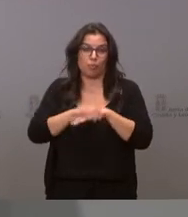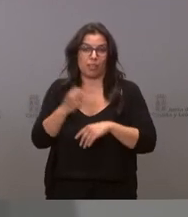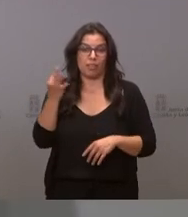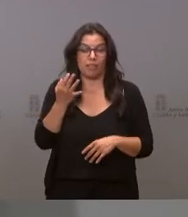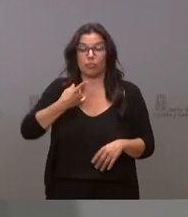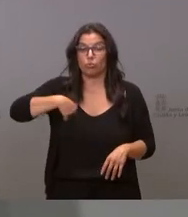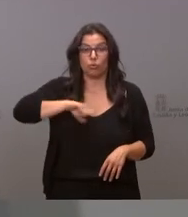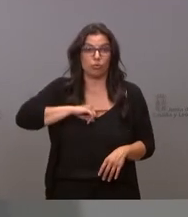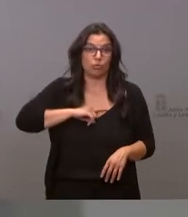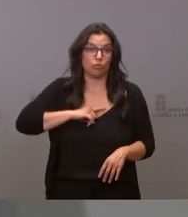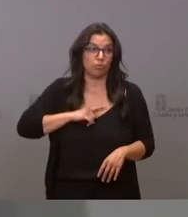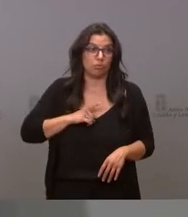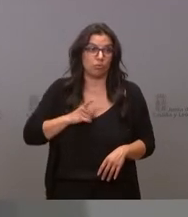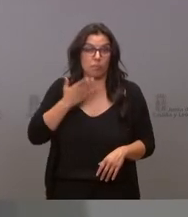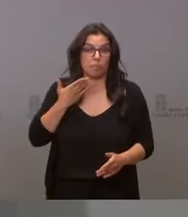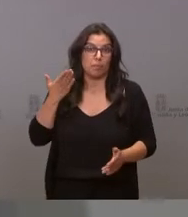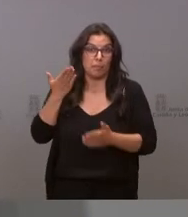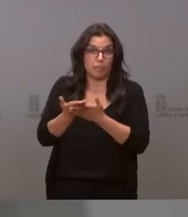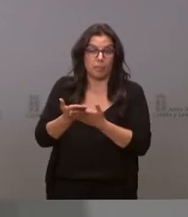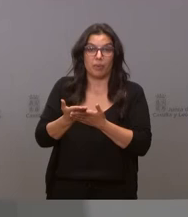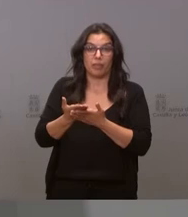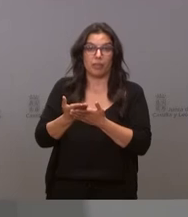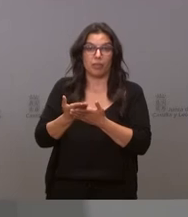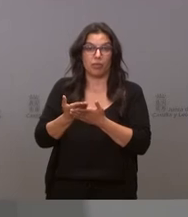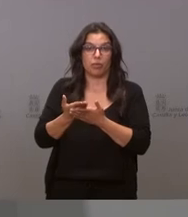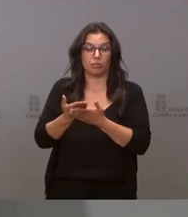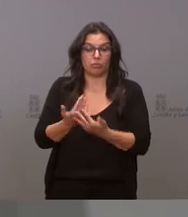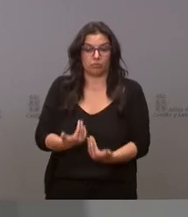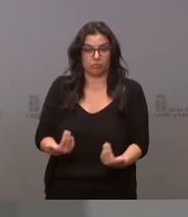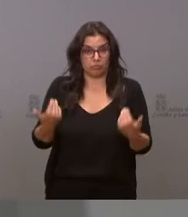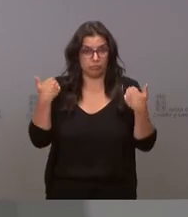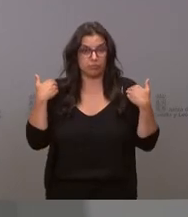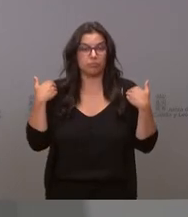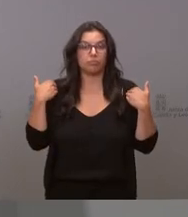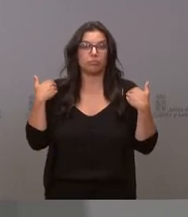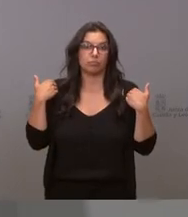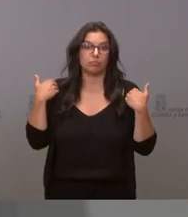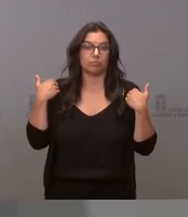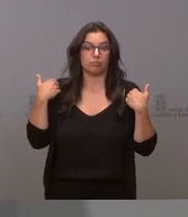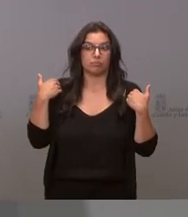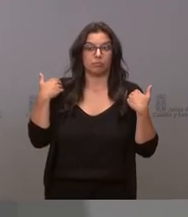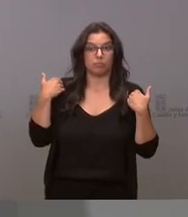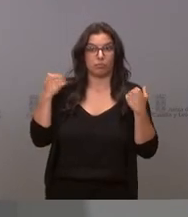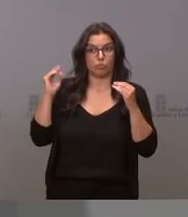nosotros hemos pedido que se asumiera al mando cuando tenían que asumirlo